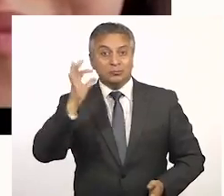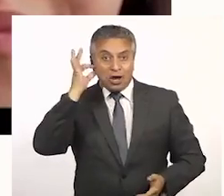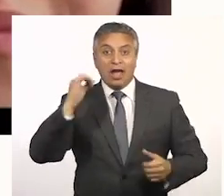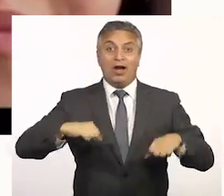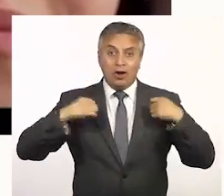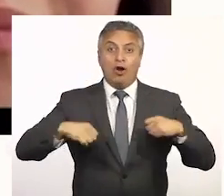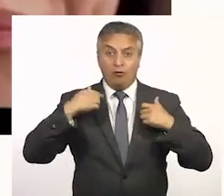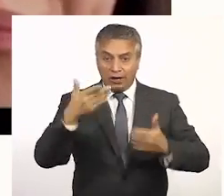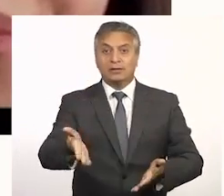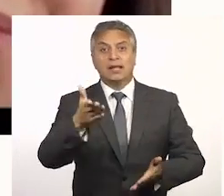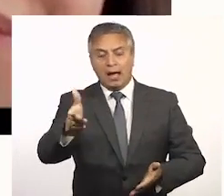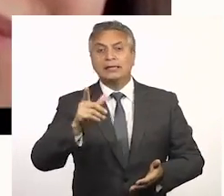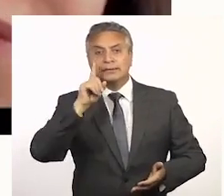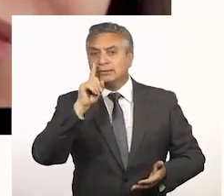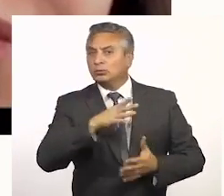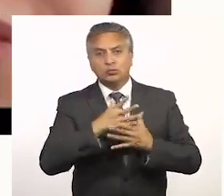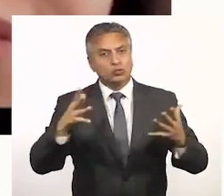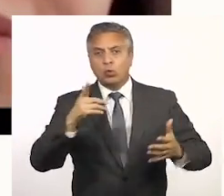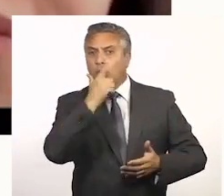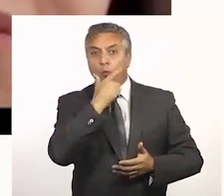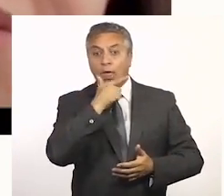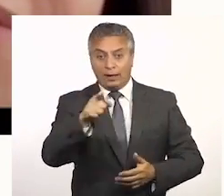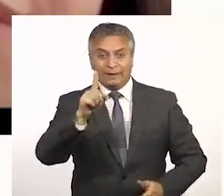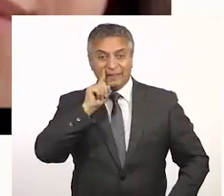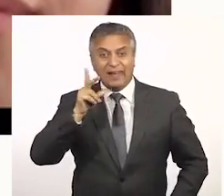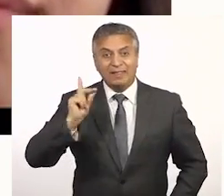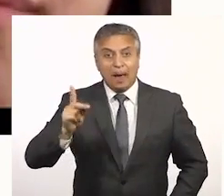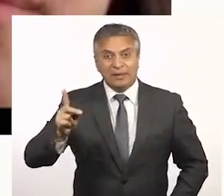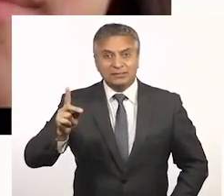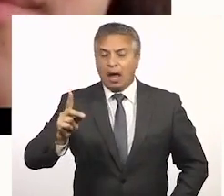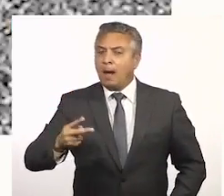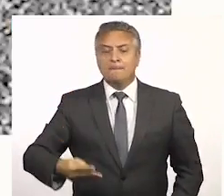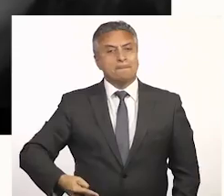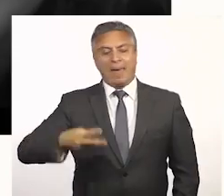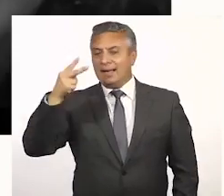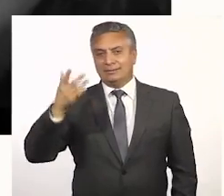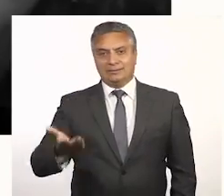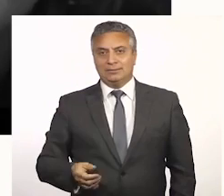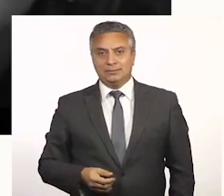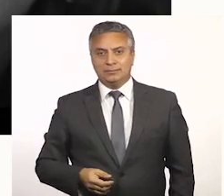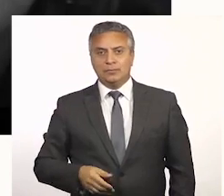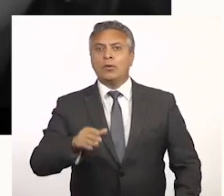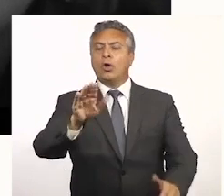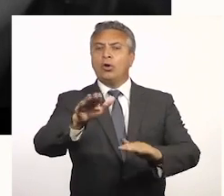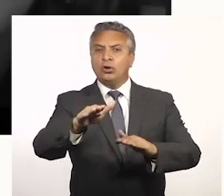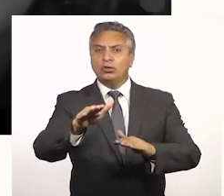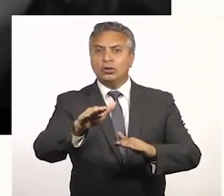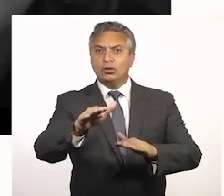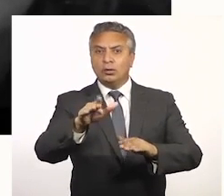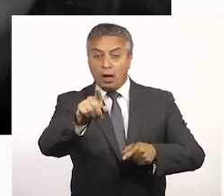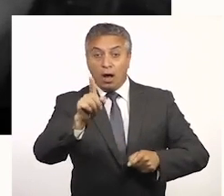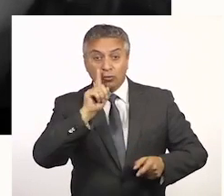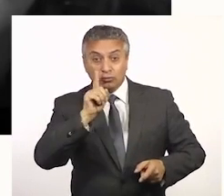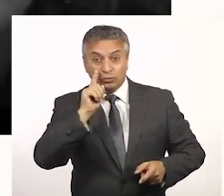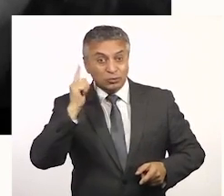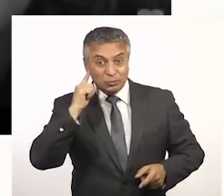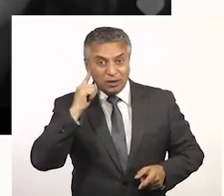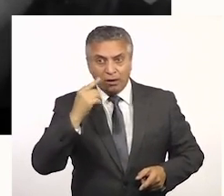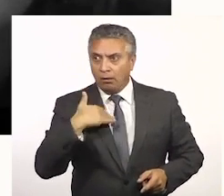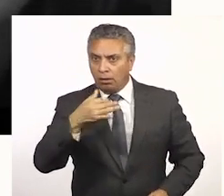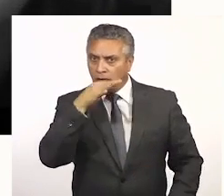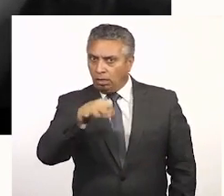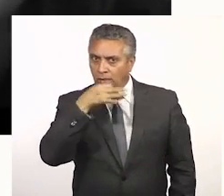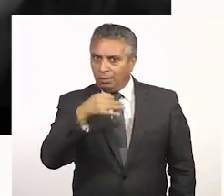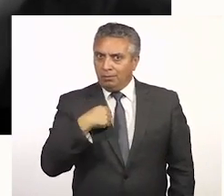donde los niños, niñas y adolescentes están sin duda. Y los que tienen discapacidad aún más. Oye, ¿alguien me